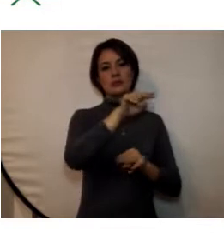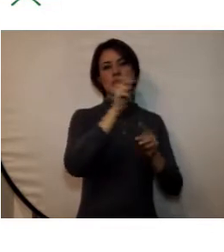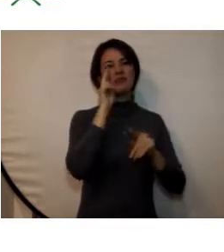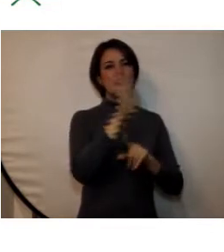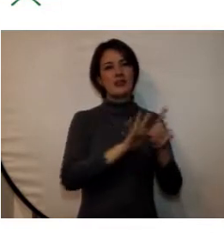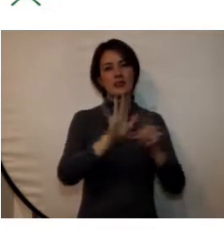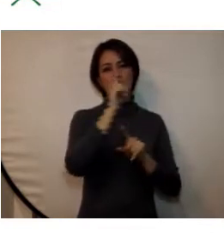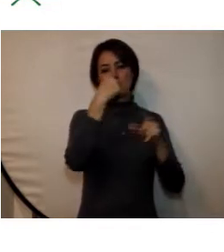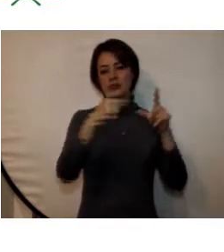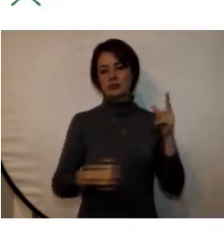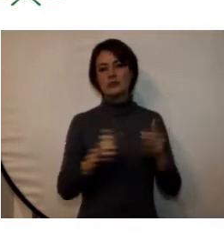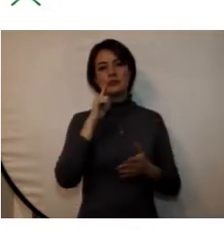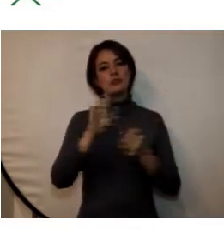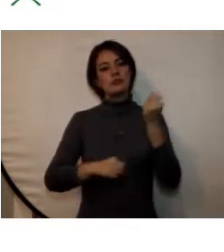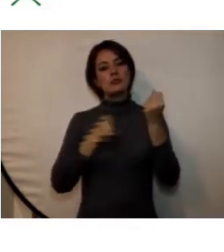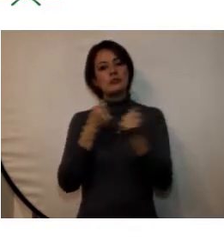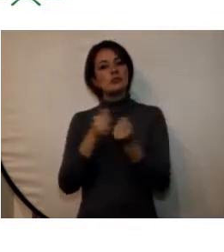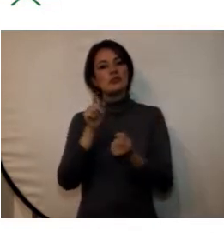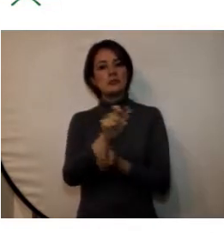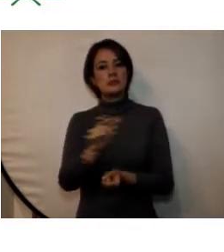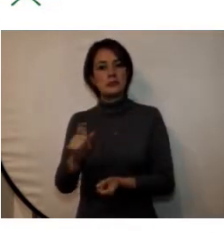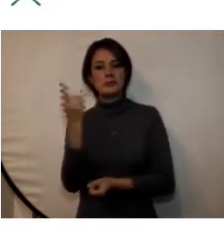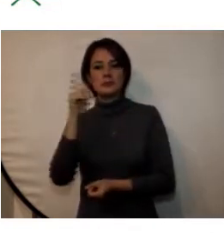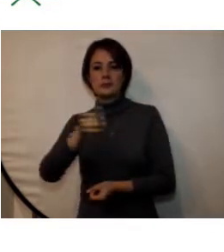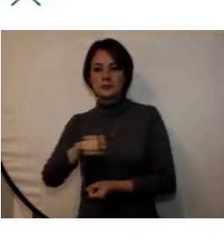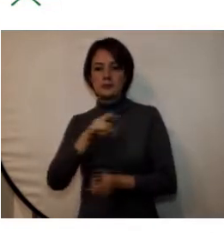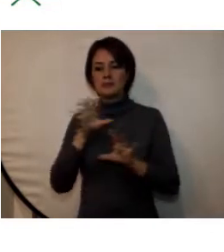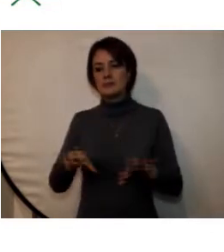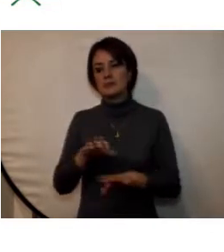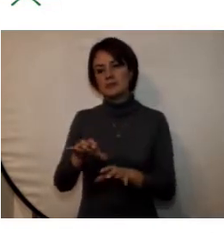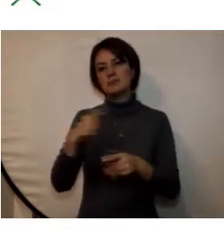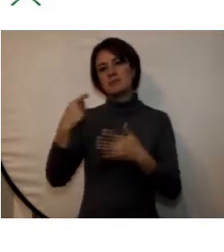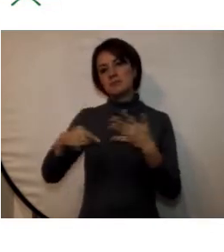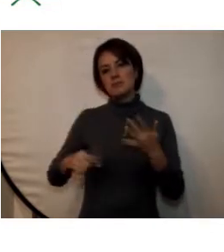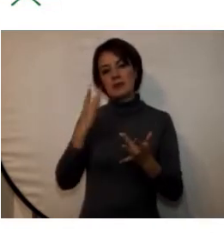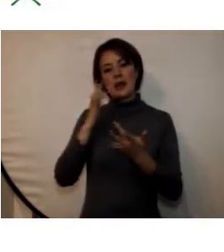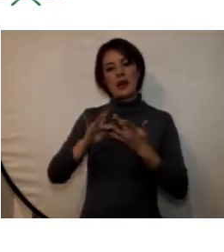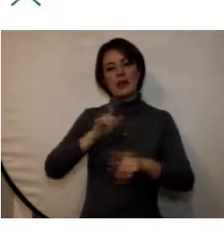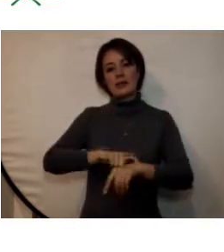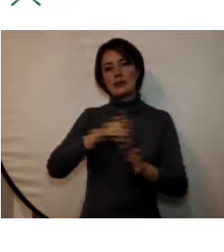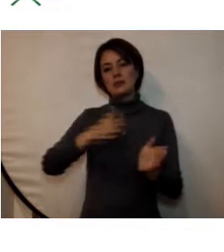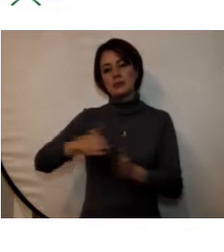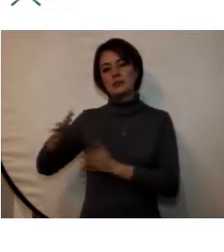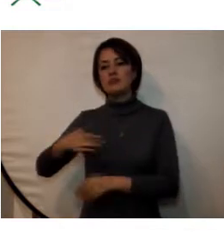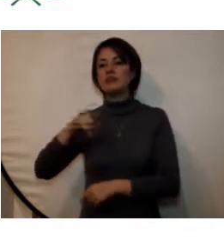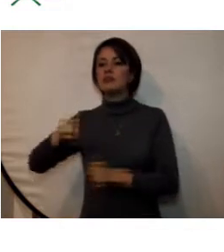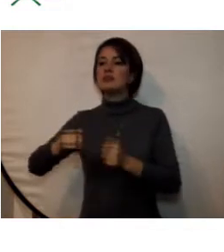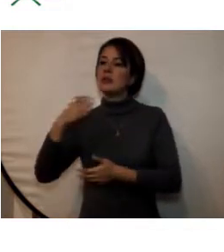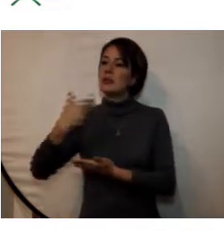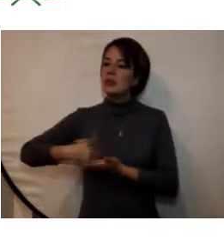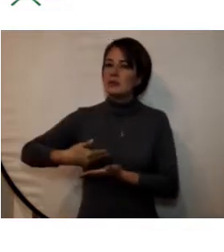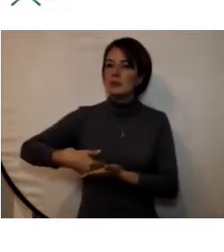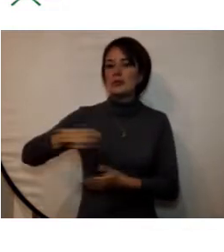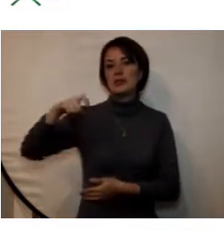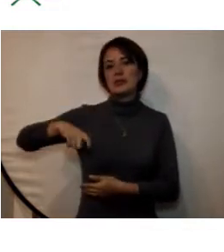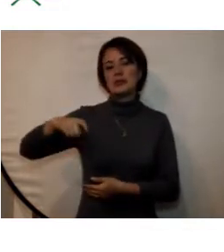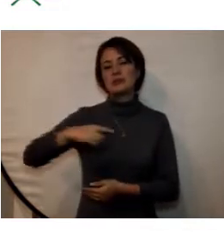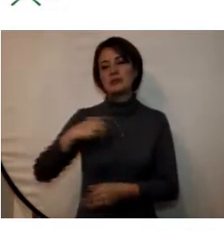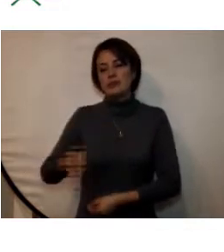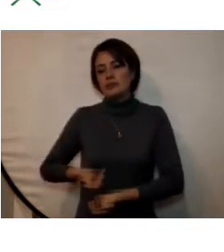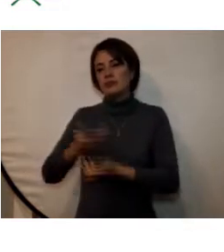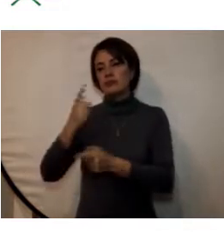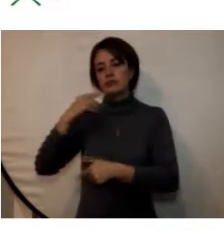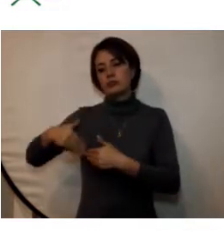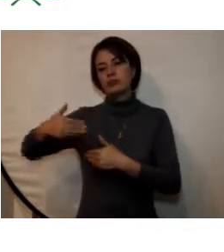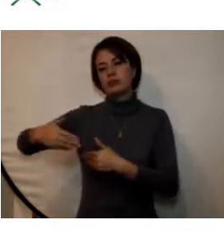de las sedes permitiendo el apoyo requerido para llevar a cabo las actividades en cada vigencia y que de acuerdo a las necesidades manifiestas han ido creciendo con la